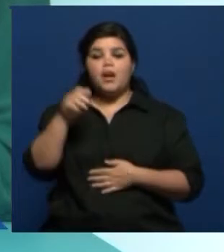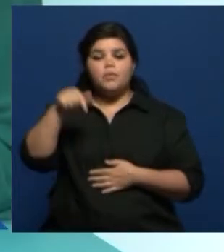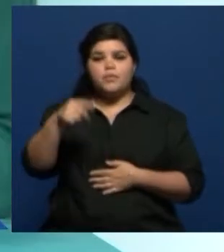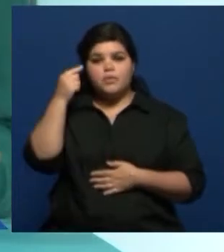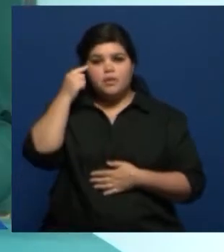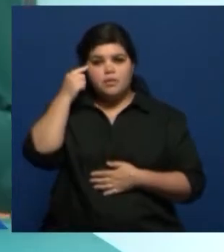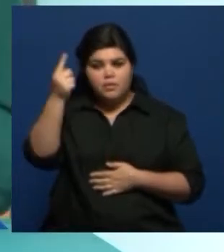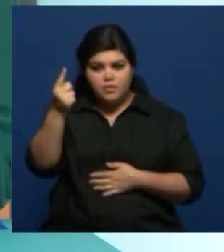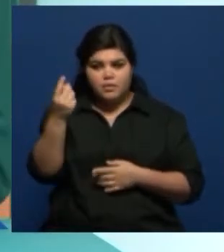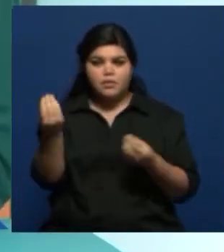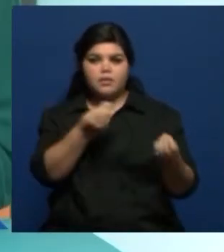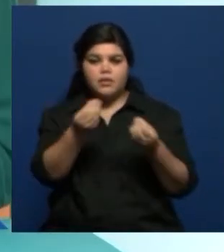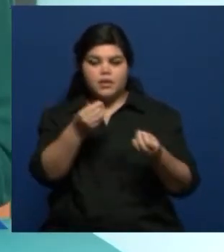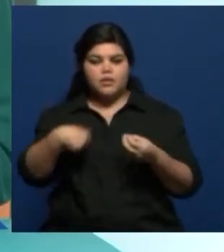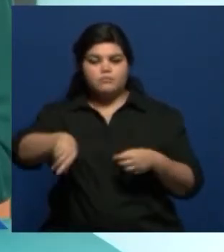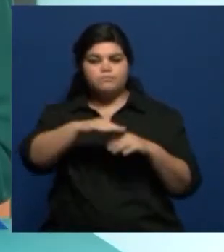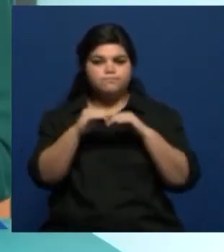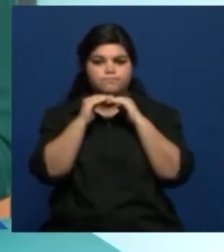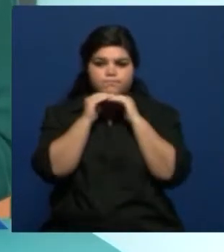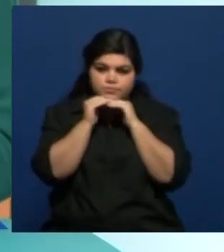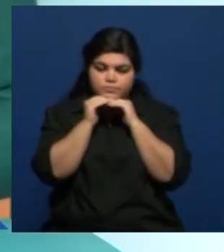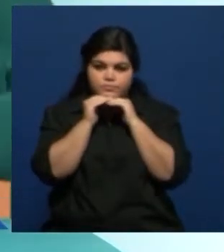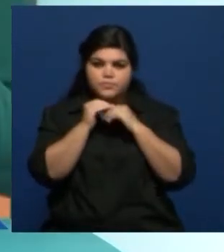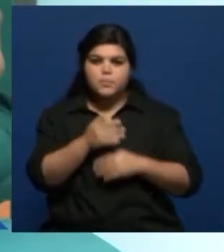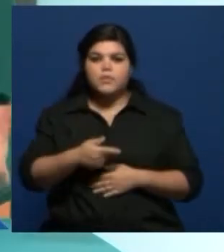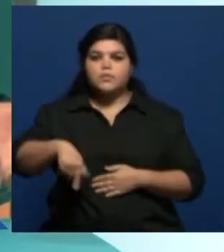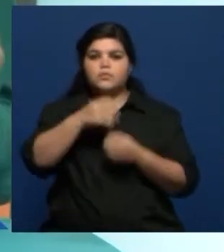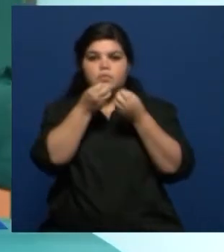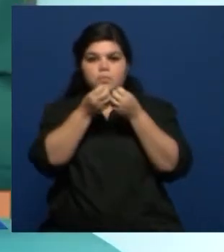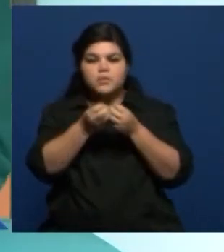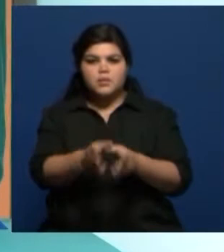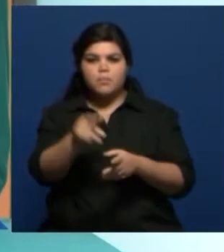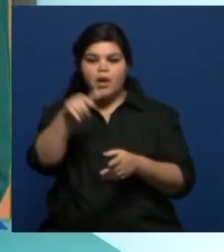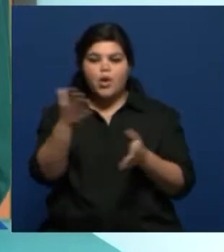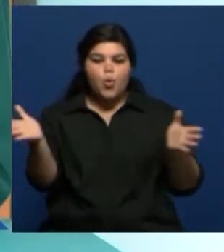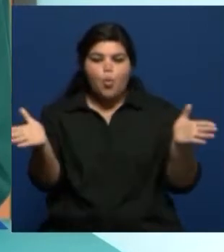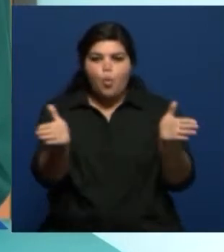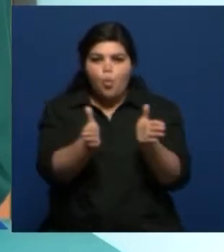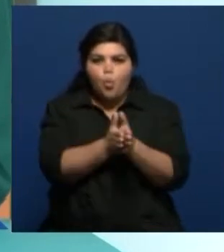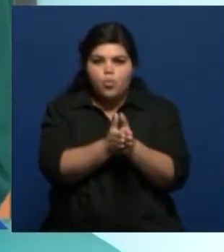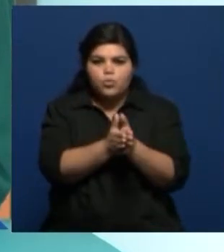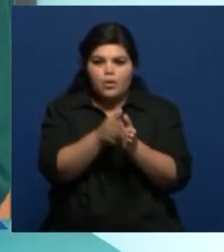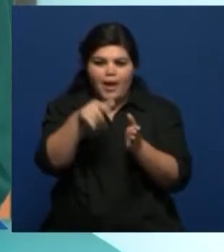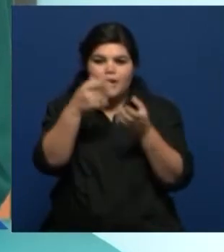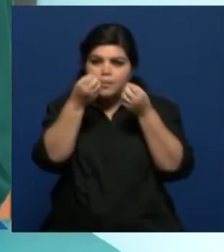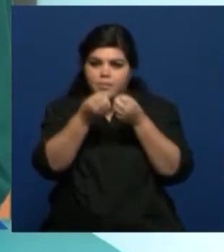es que, como espectadores también, empecemos a verlos juntos, que es como nacieron.